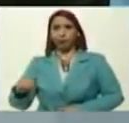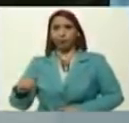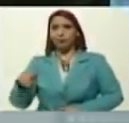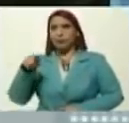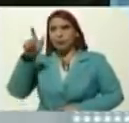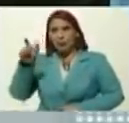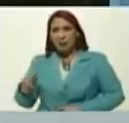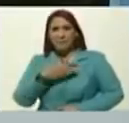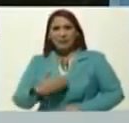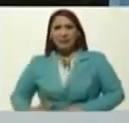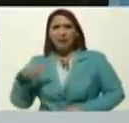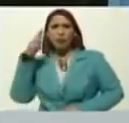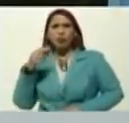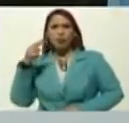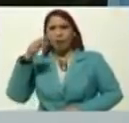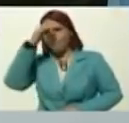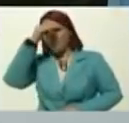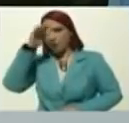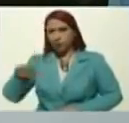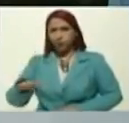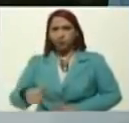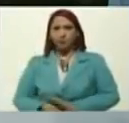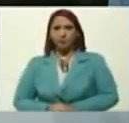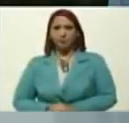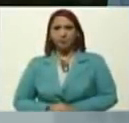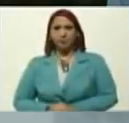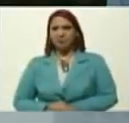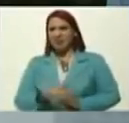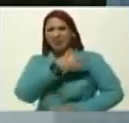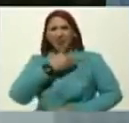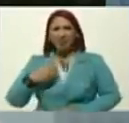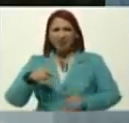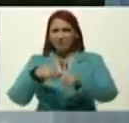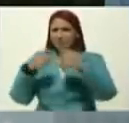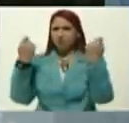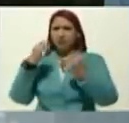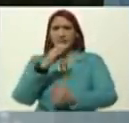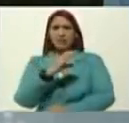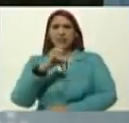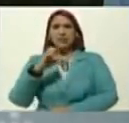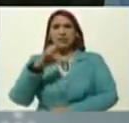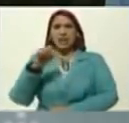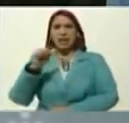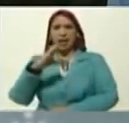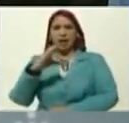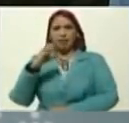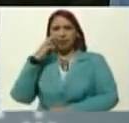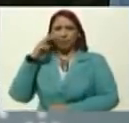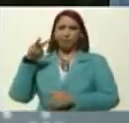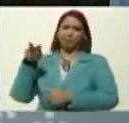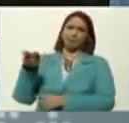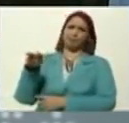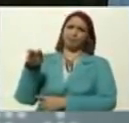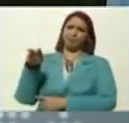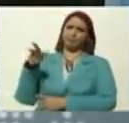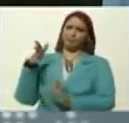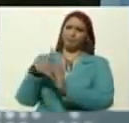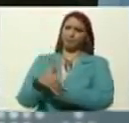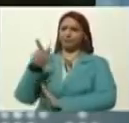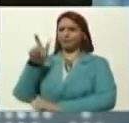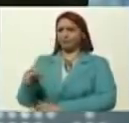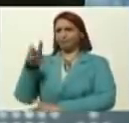truncito, es un truncito, pues, él iba a implosionar, la celada, me le quedé viendo, y él empezó, a